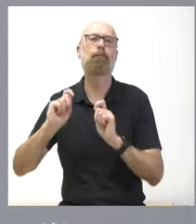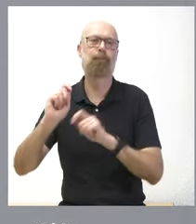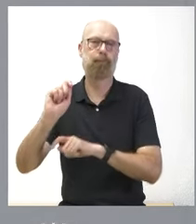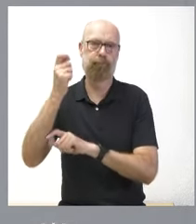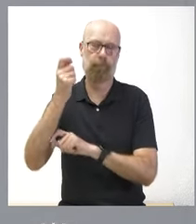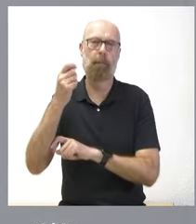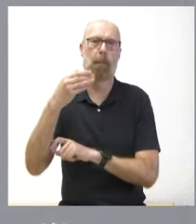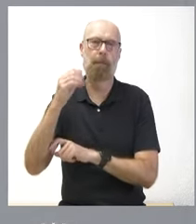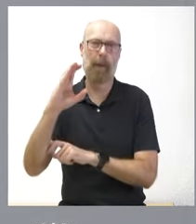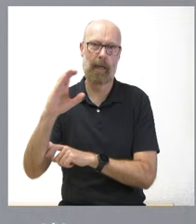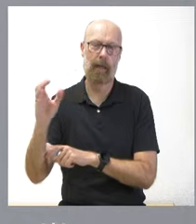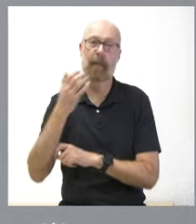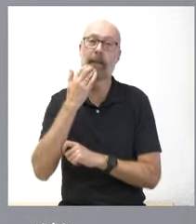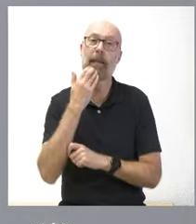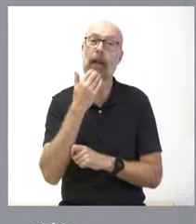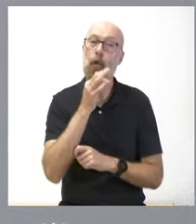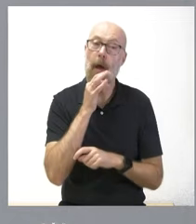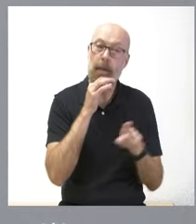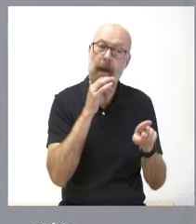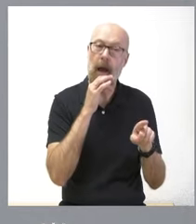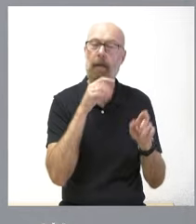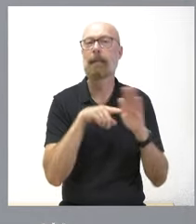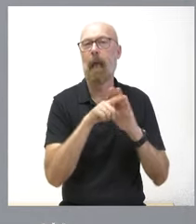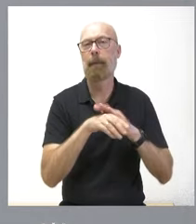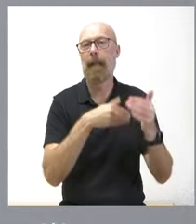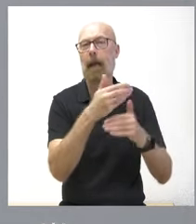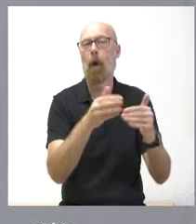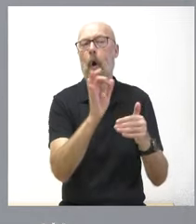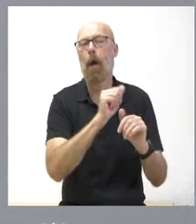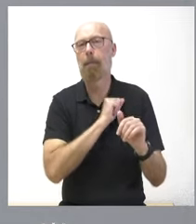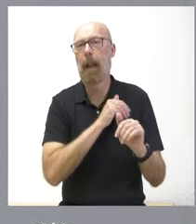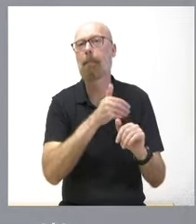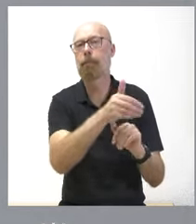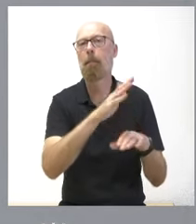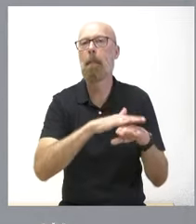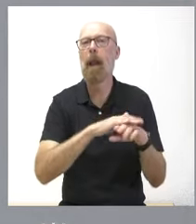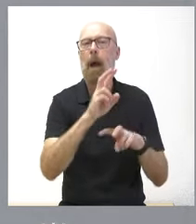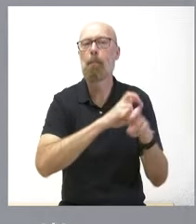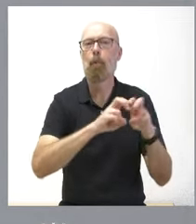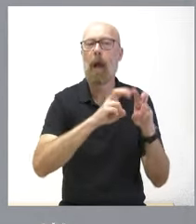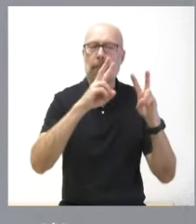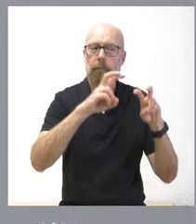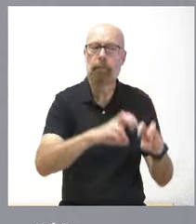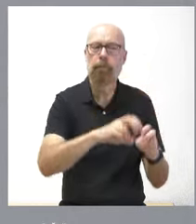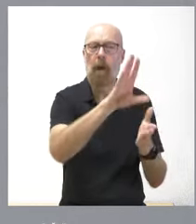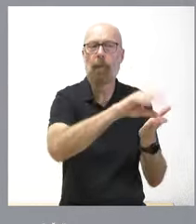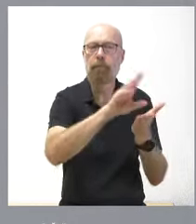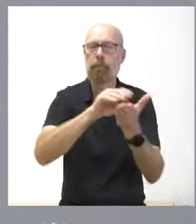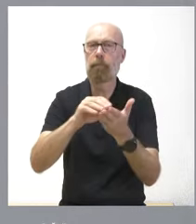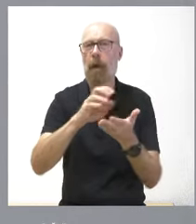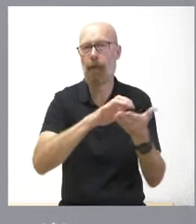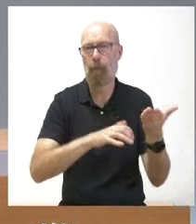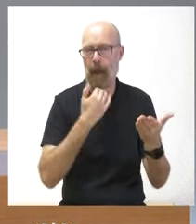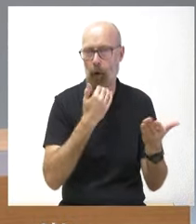superado pues siguen o en trámite o en espera o en expectativa de buscar informes adicionales que pudieran justificarlo como podría ser este el caso